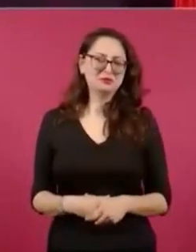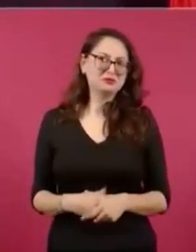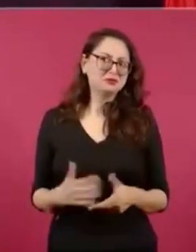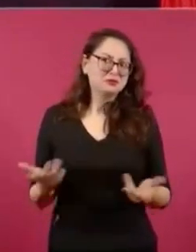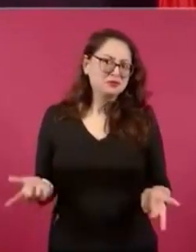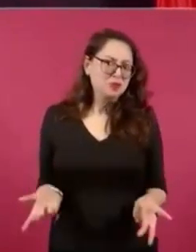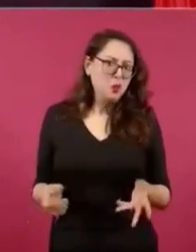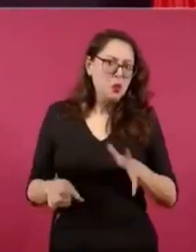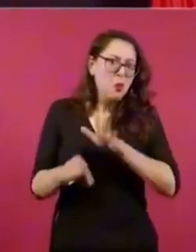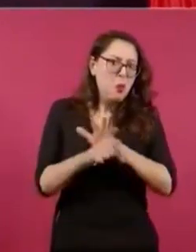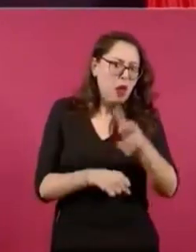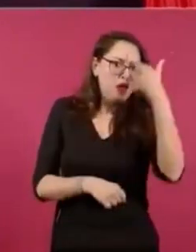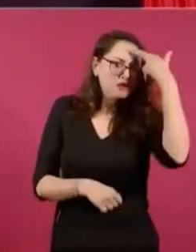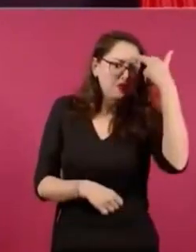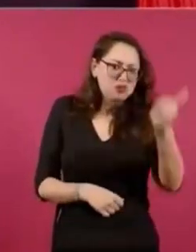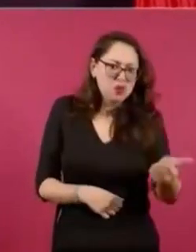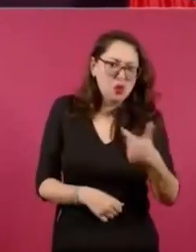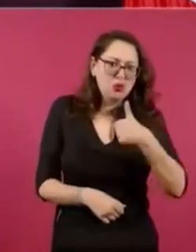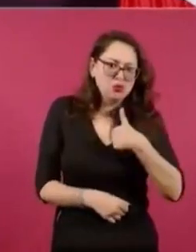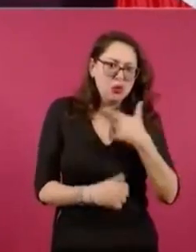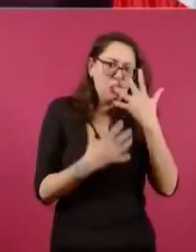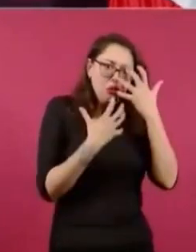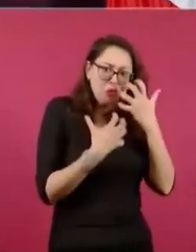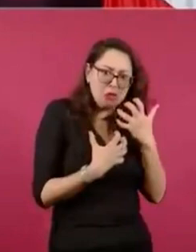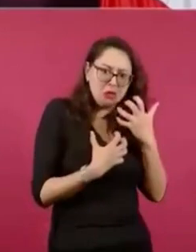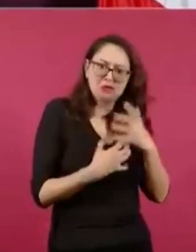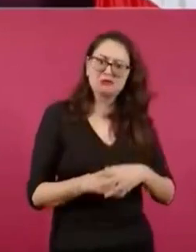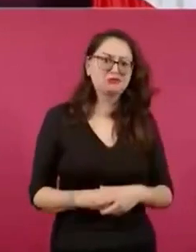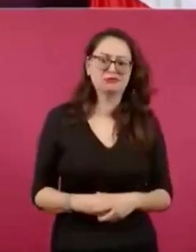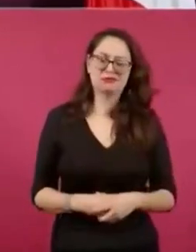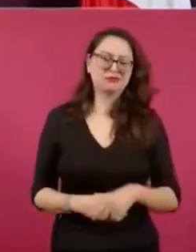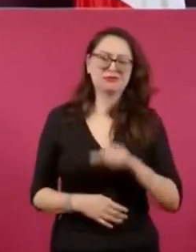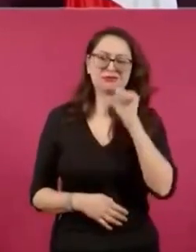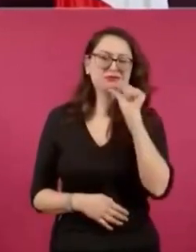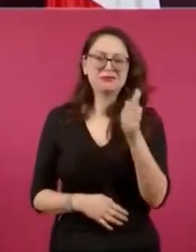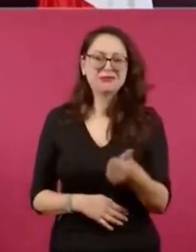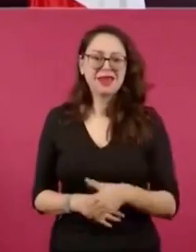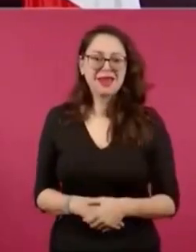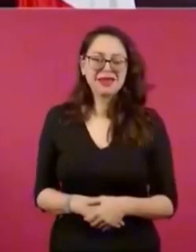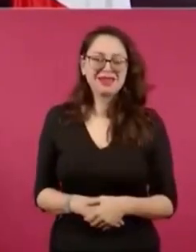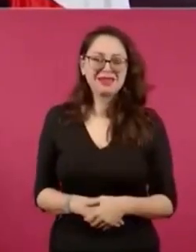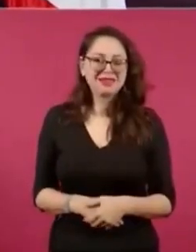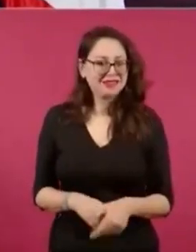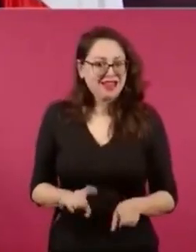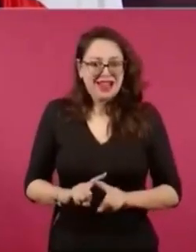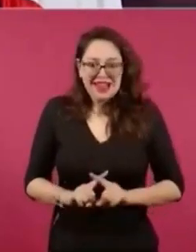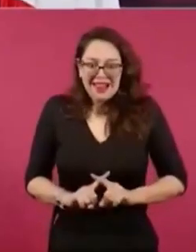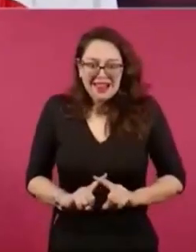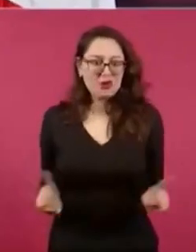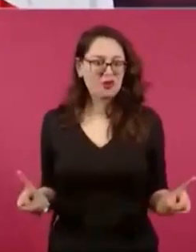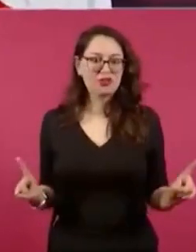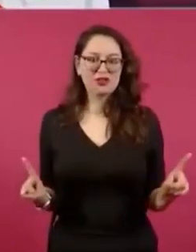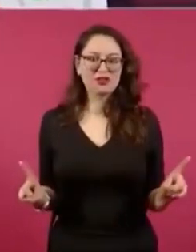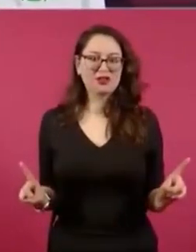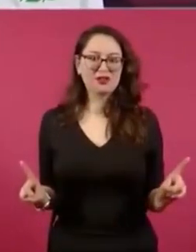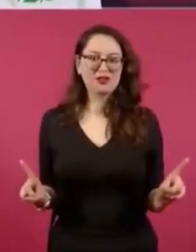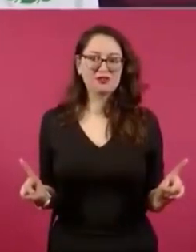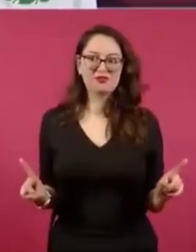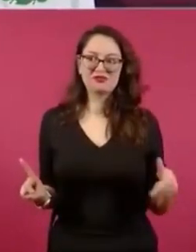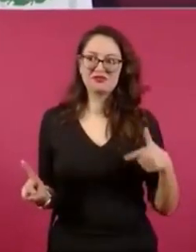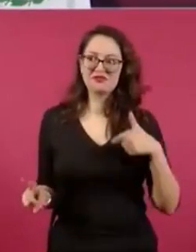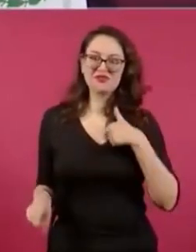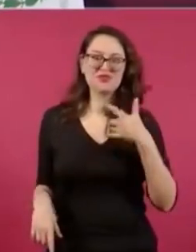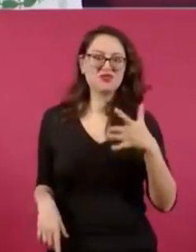la tristeza, al contrario, tenemos que sentirnos muy